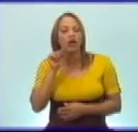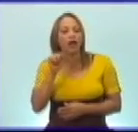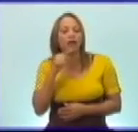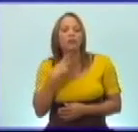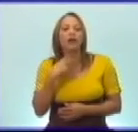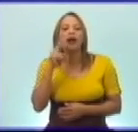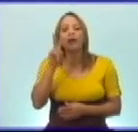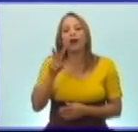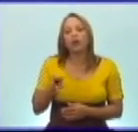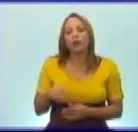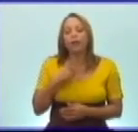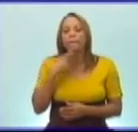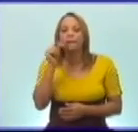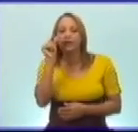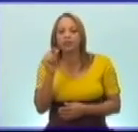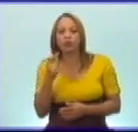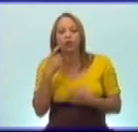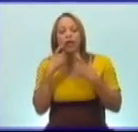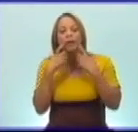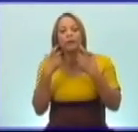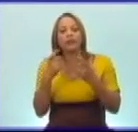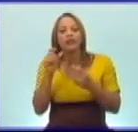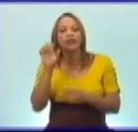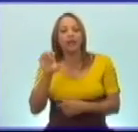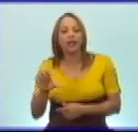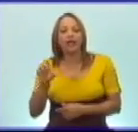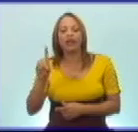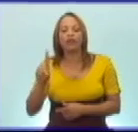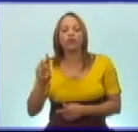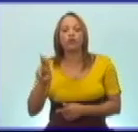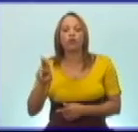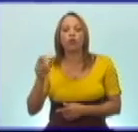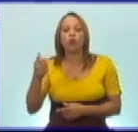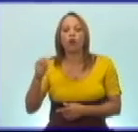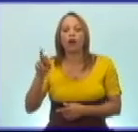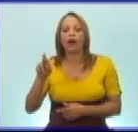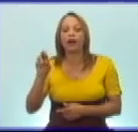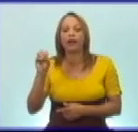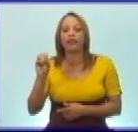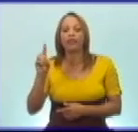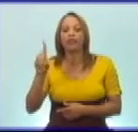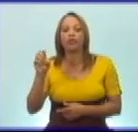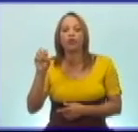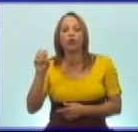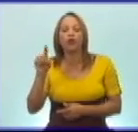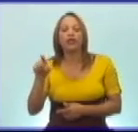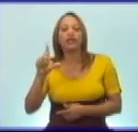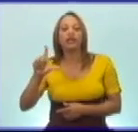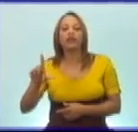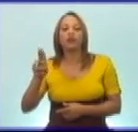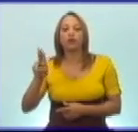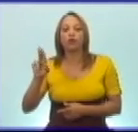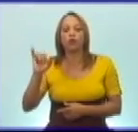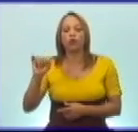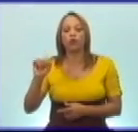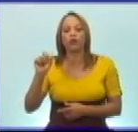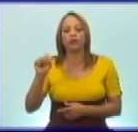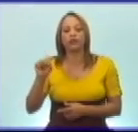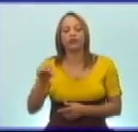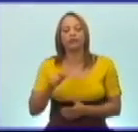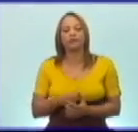las personalidades de Eduardo García Delgado y Luis Alfonso Silva Tablada.